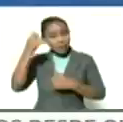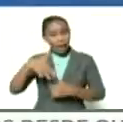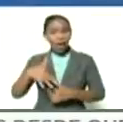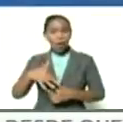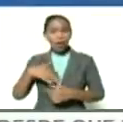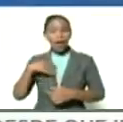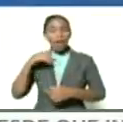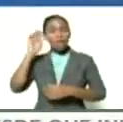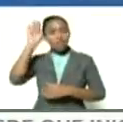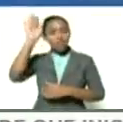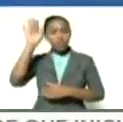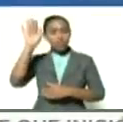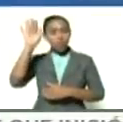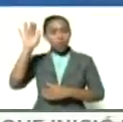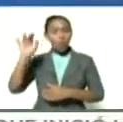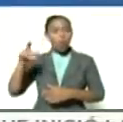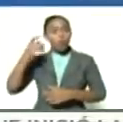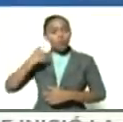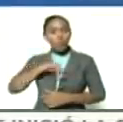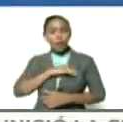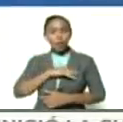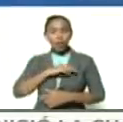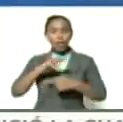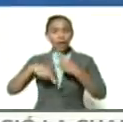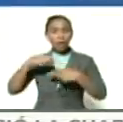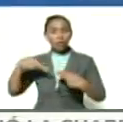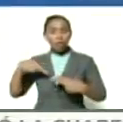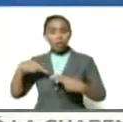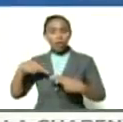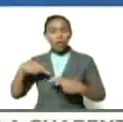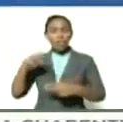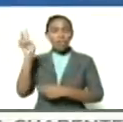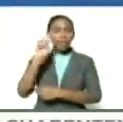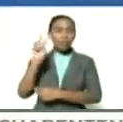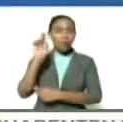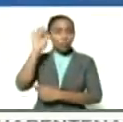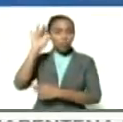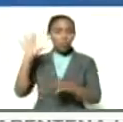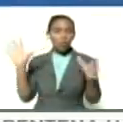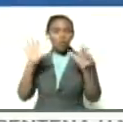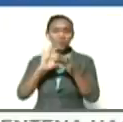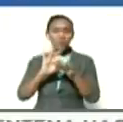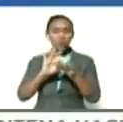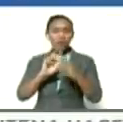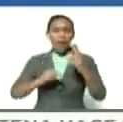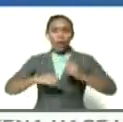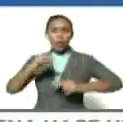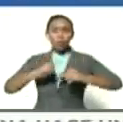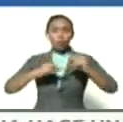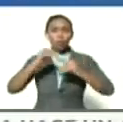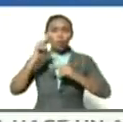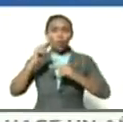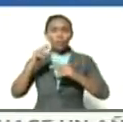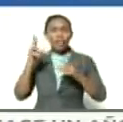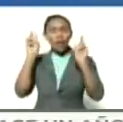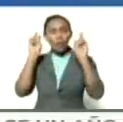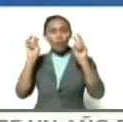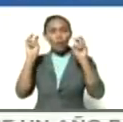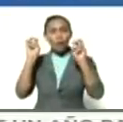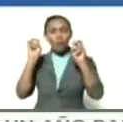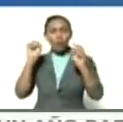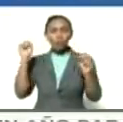futuro nuestro el futuro de la revolución el futuro de Venezuela está ligado a la construcción de los nuevos